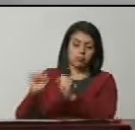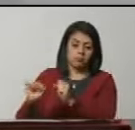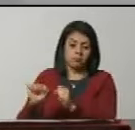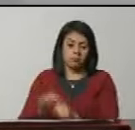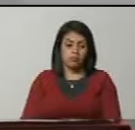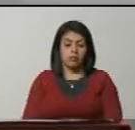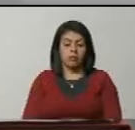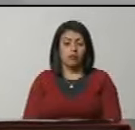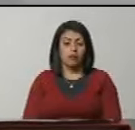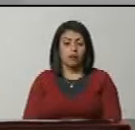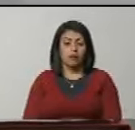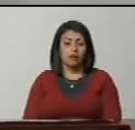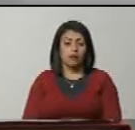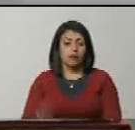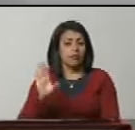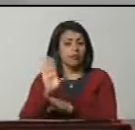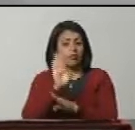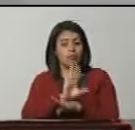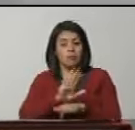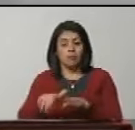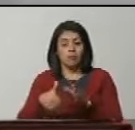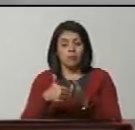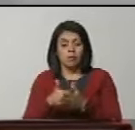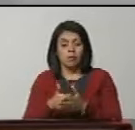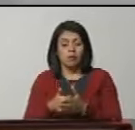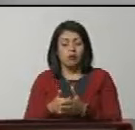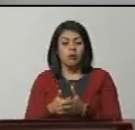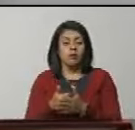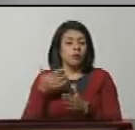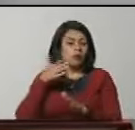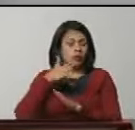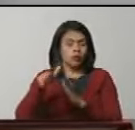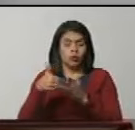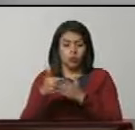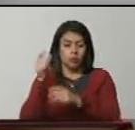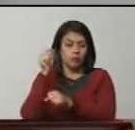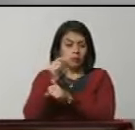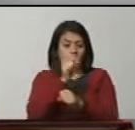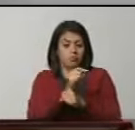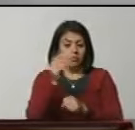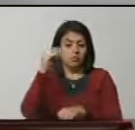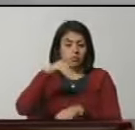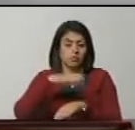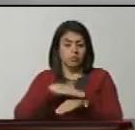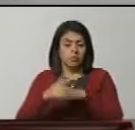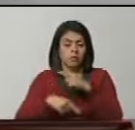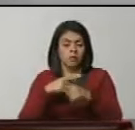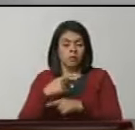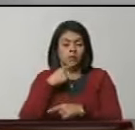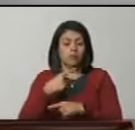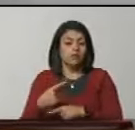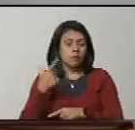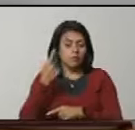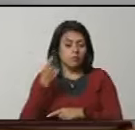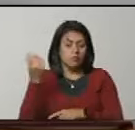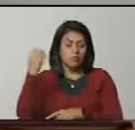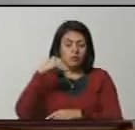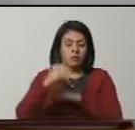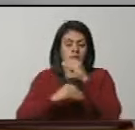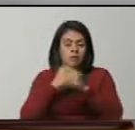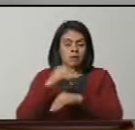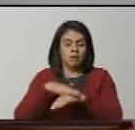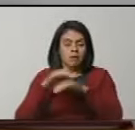los esquiroles, se protegen de las cabezas de playa. Y digo más, es insuficiente